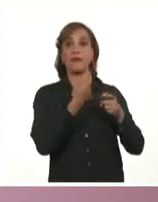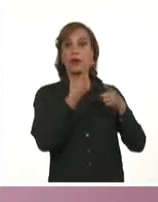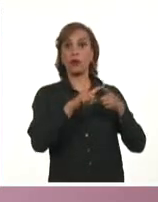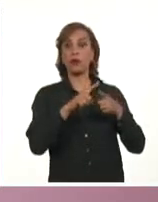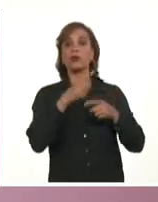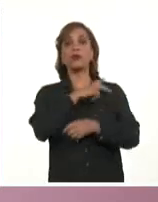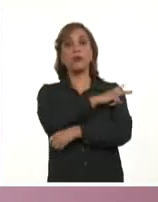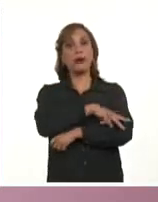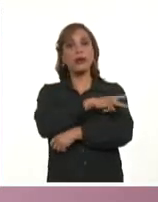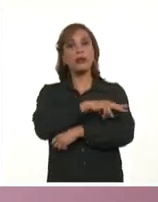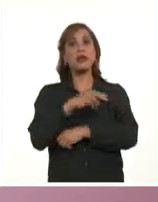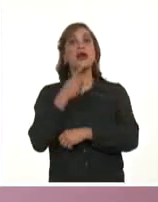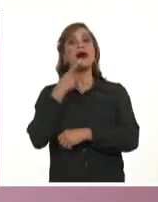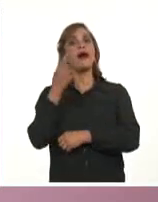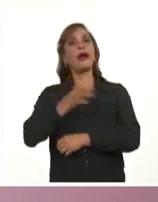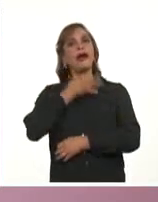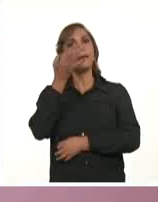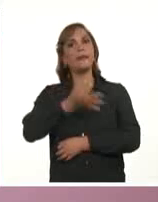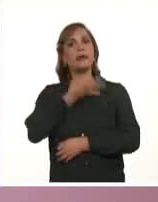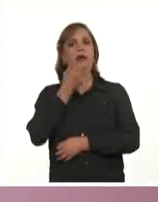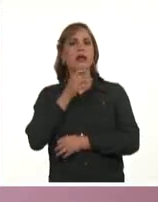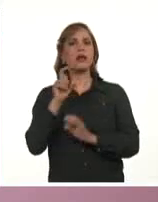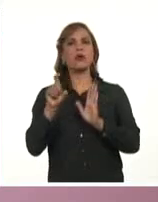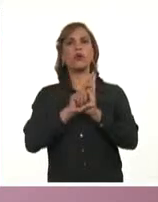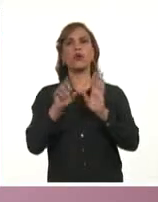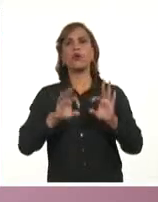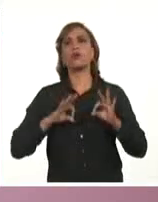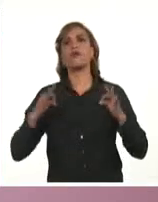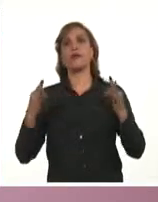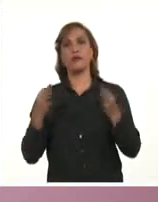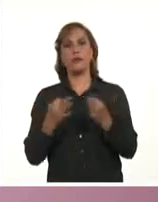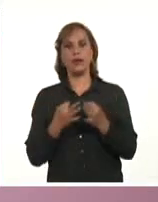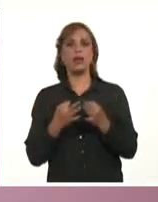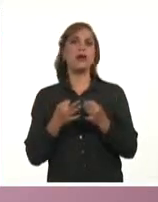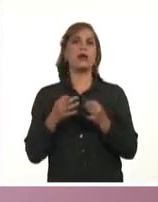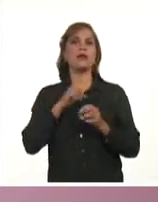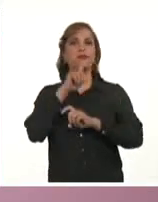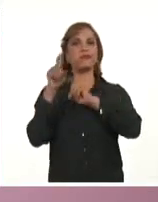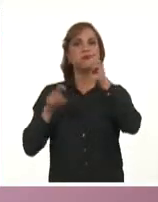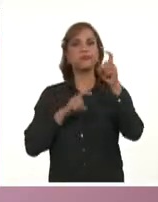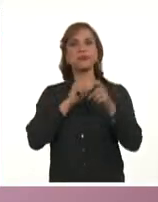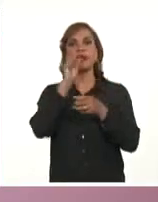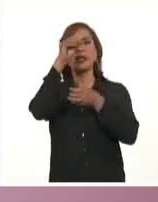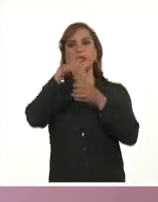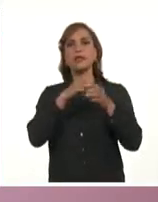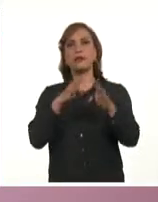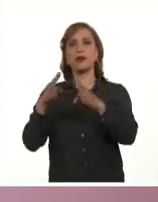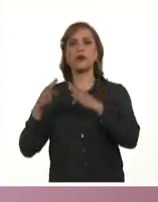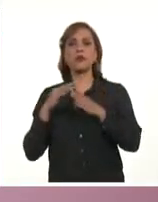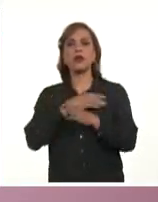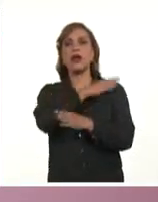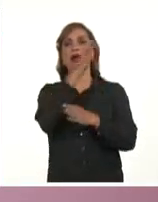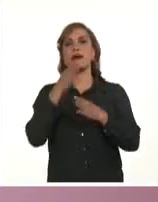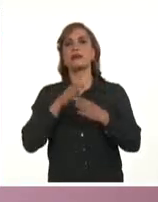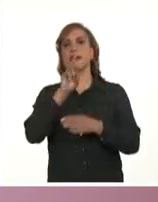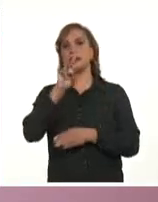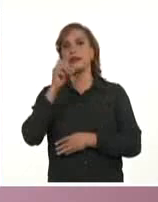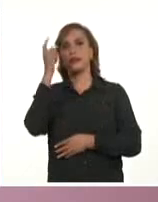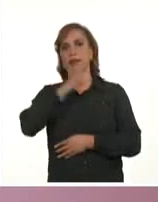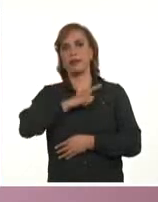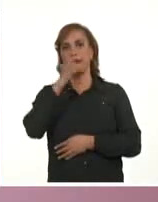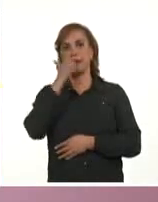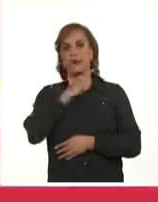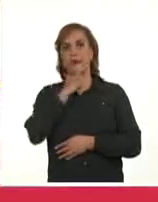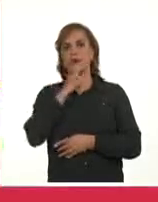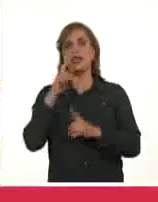robustecer con sus criterios el proyecto de código de las familias mediante la consulta popular que se realiza hasta el próximo 30 de abril. En su